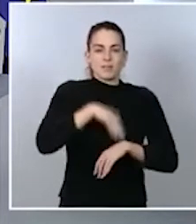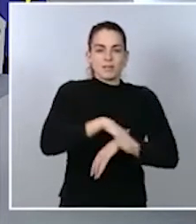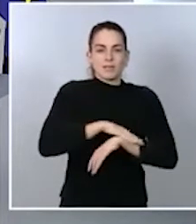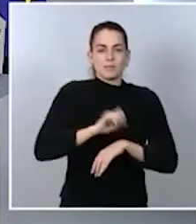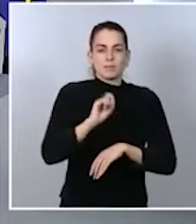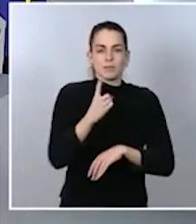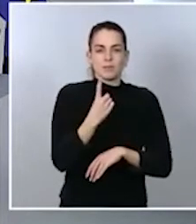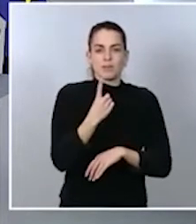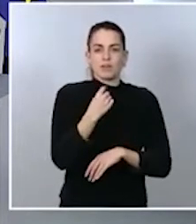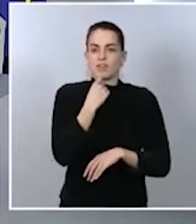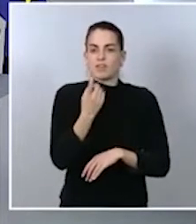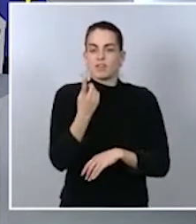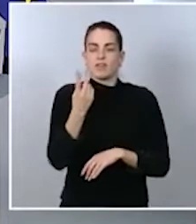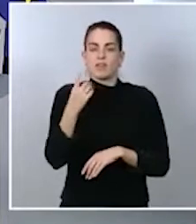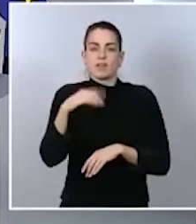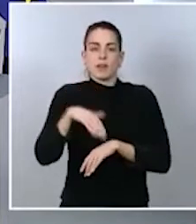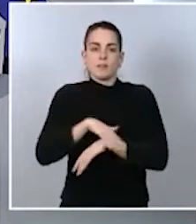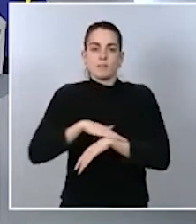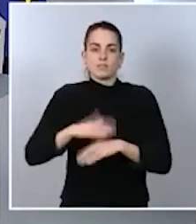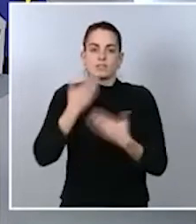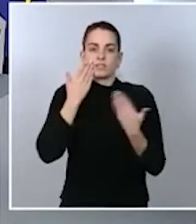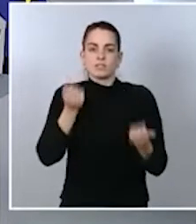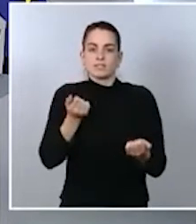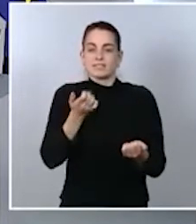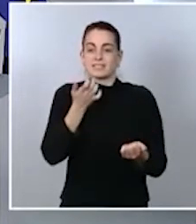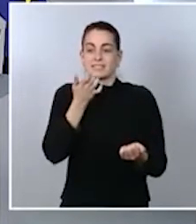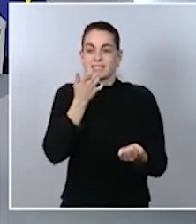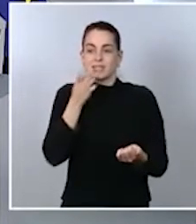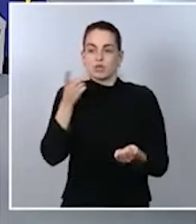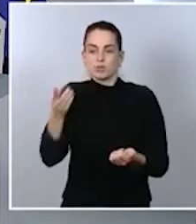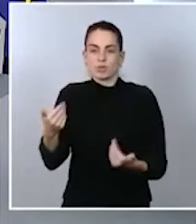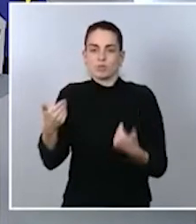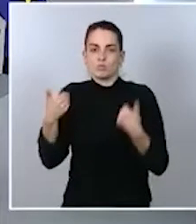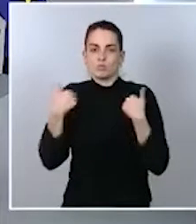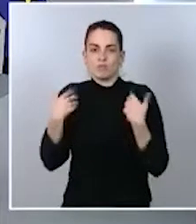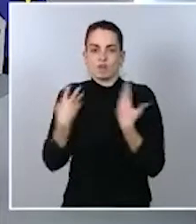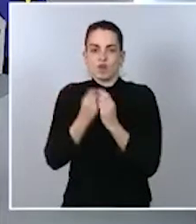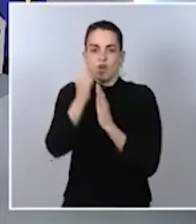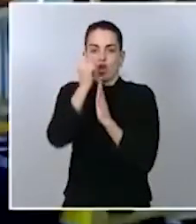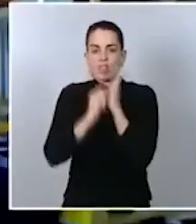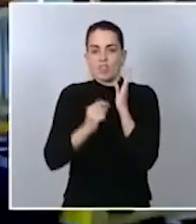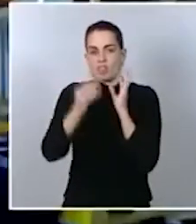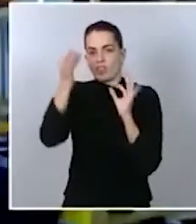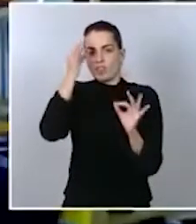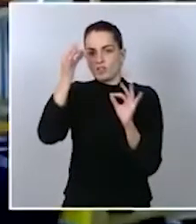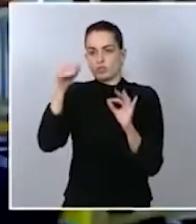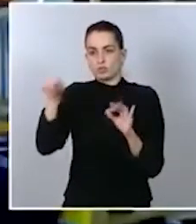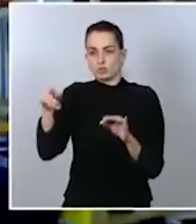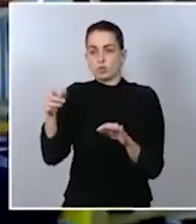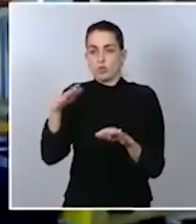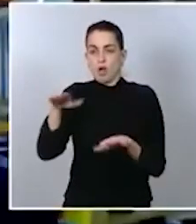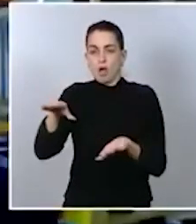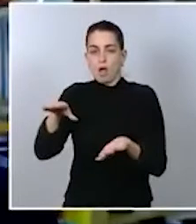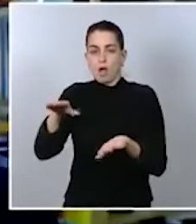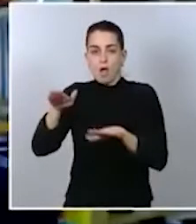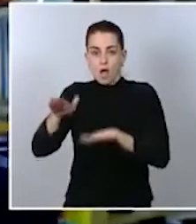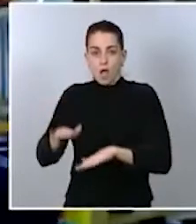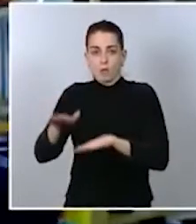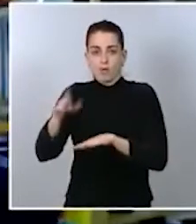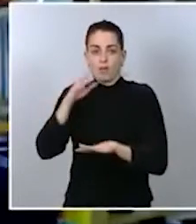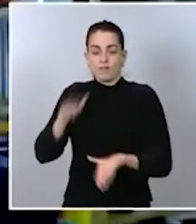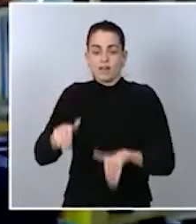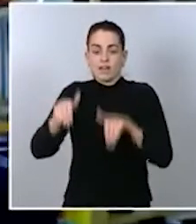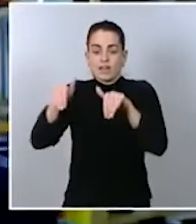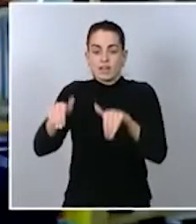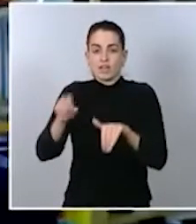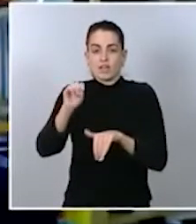Illa insistirle. Si dependiese de usted con los datos que tiene, ¿sería partidario o recomendaría celebrar las elecciones catalanas el 14 de